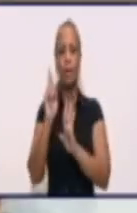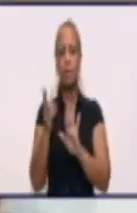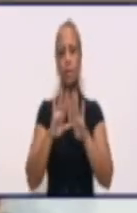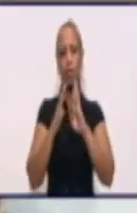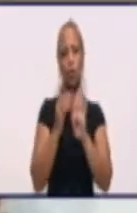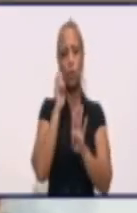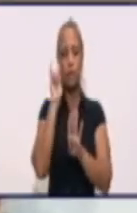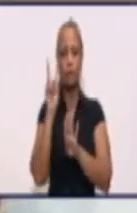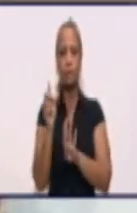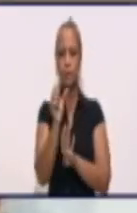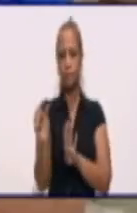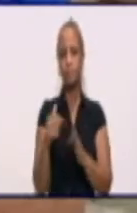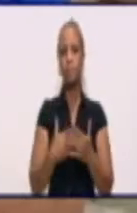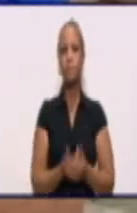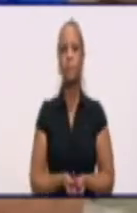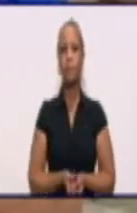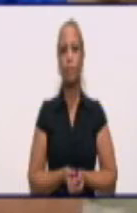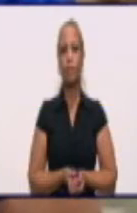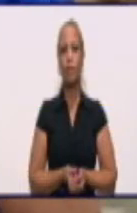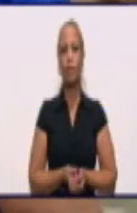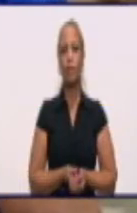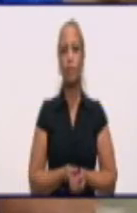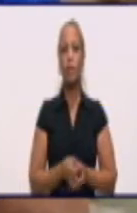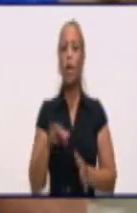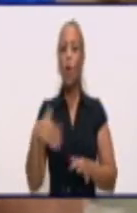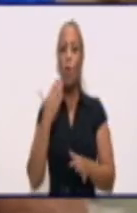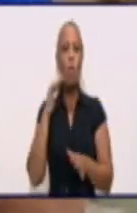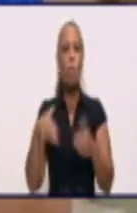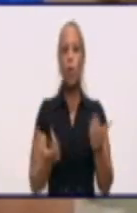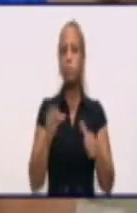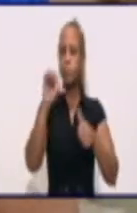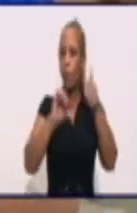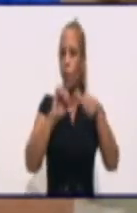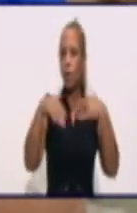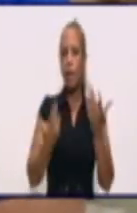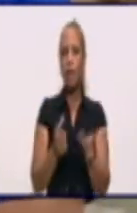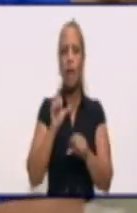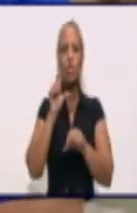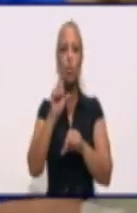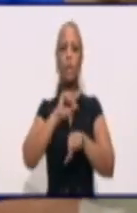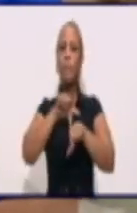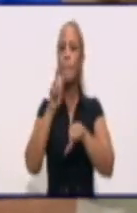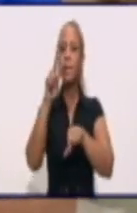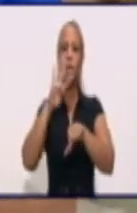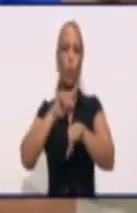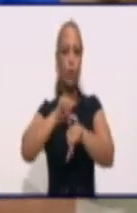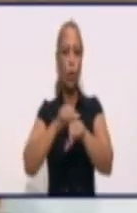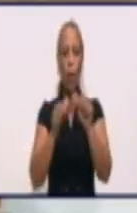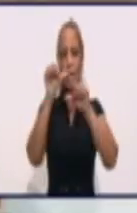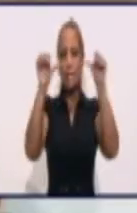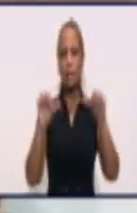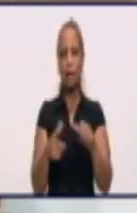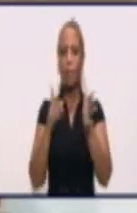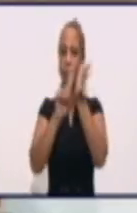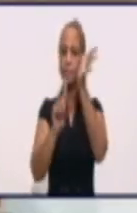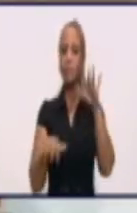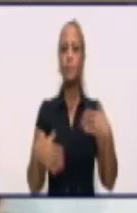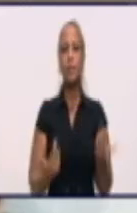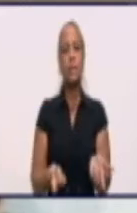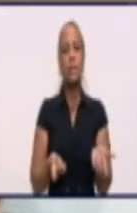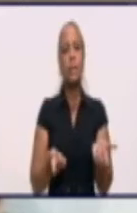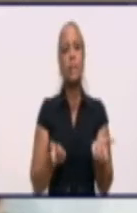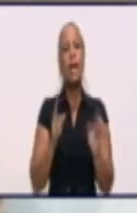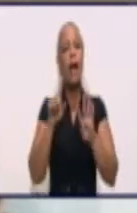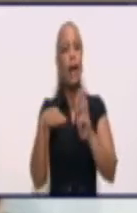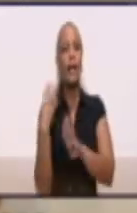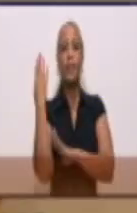televidentes de la provincia. Bueno, Daniel, ¿cómo se ha comportado en las últimas 24 horas el sistema? Bueno, decir que a raíz del evento